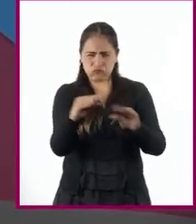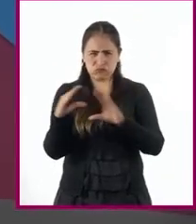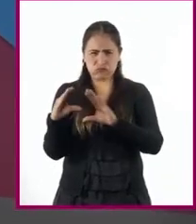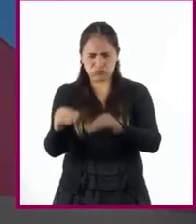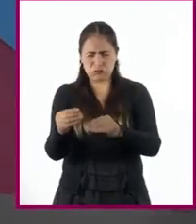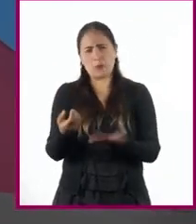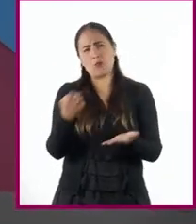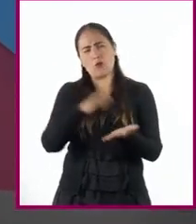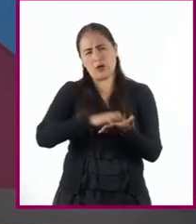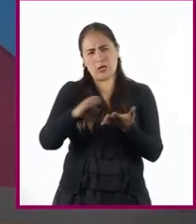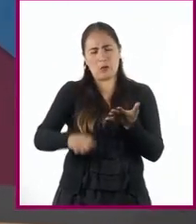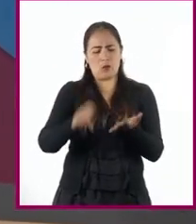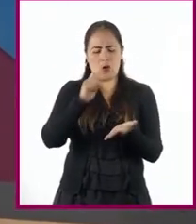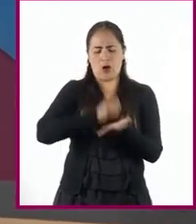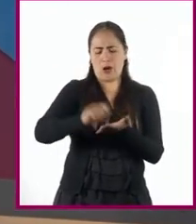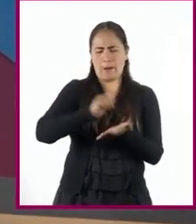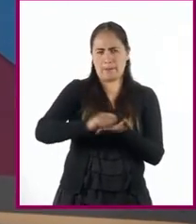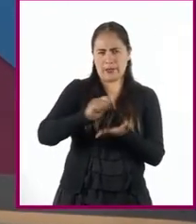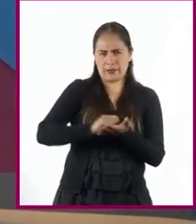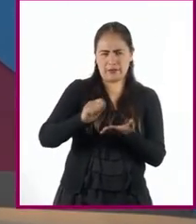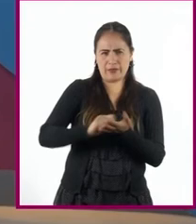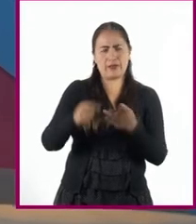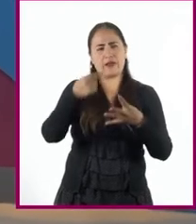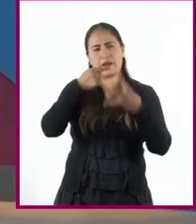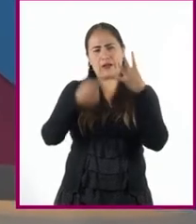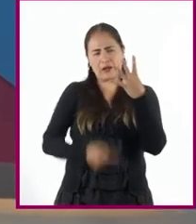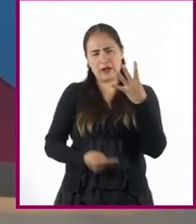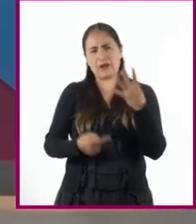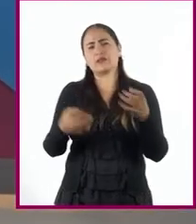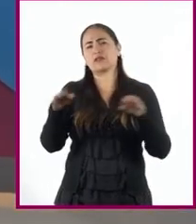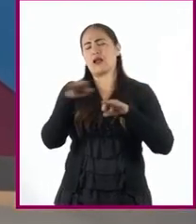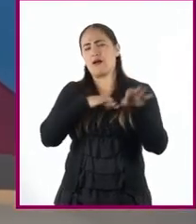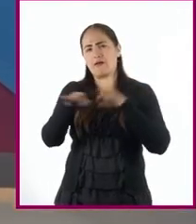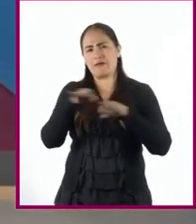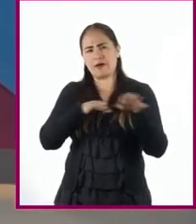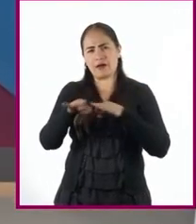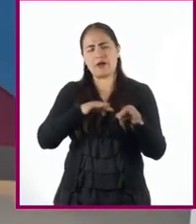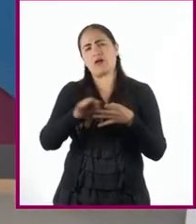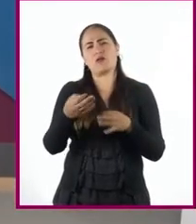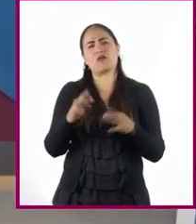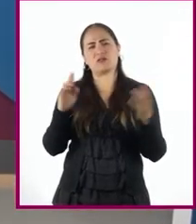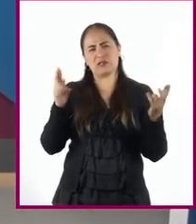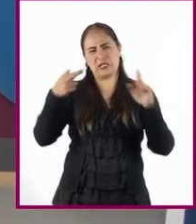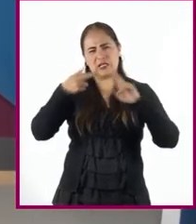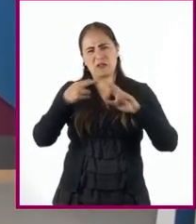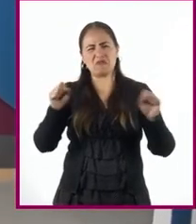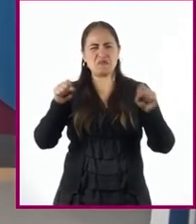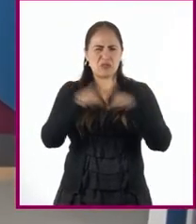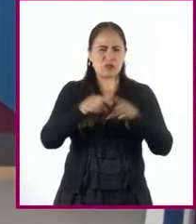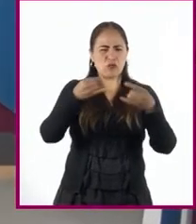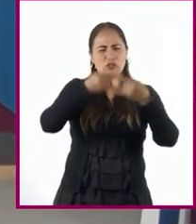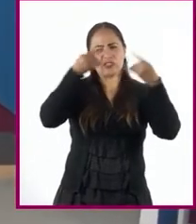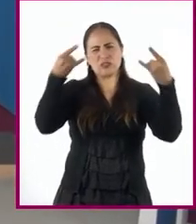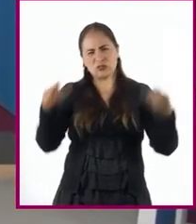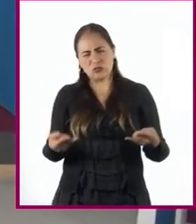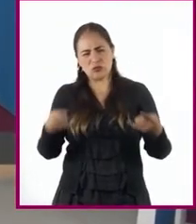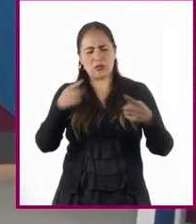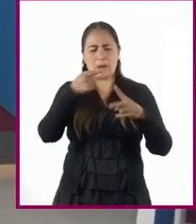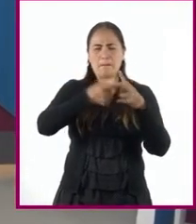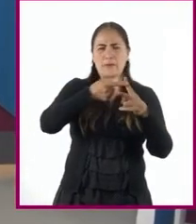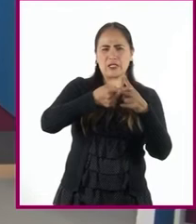primeras letras, la doctrina cristiana y los oficios, también enseñaban historia, aritmética,